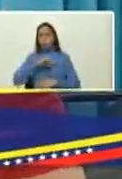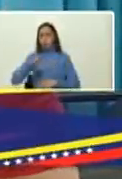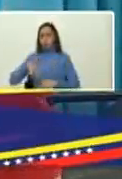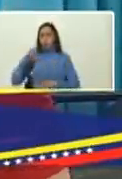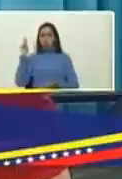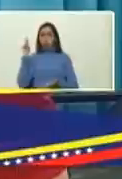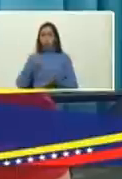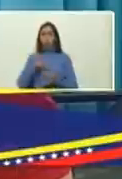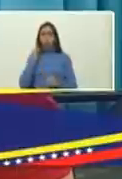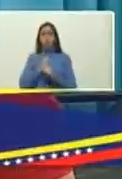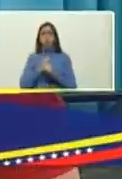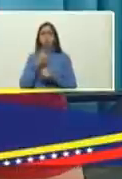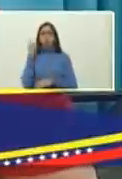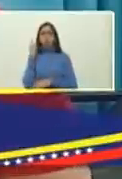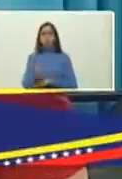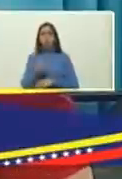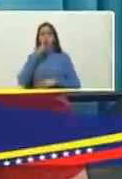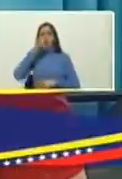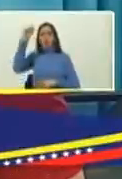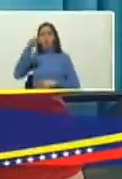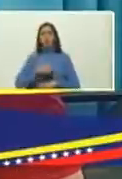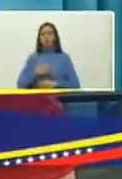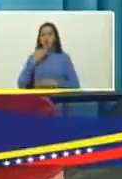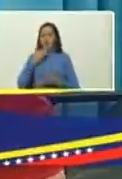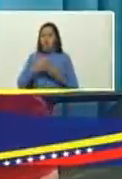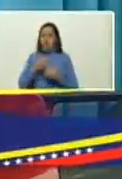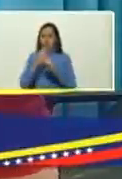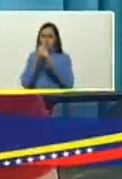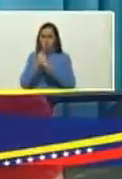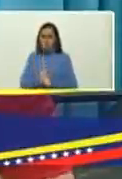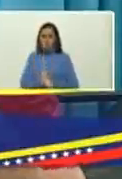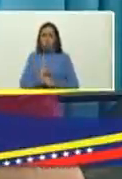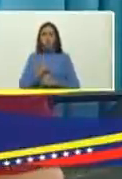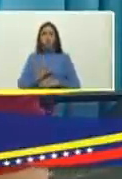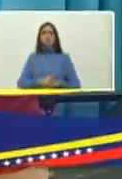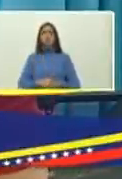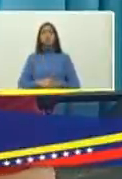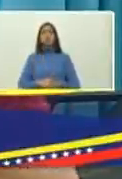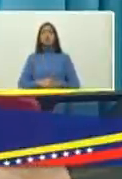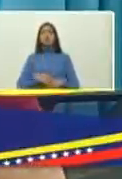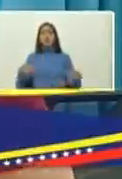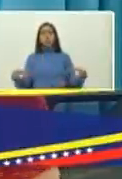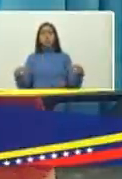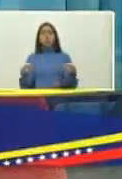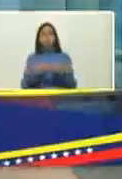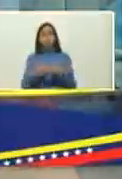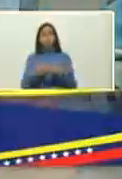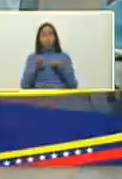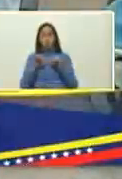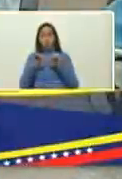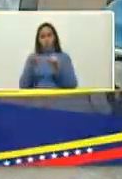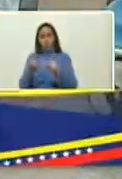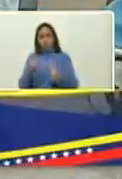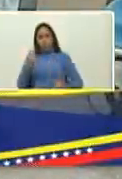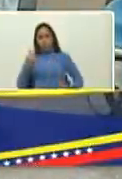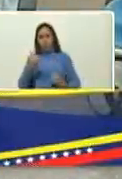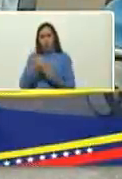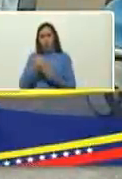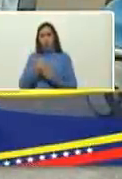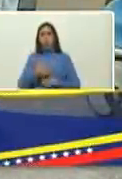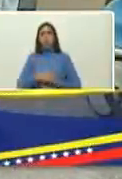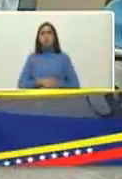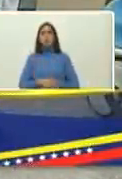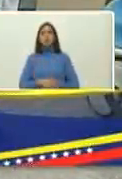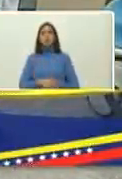cumpliendo su orden presidente gracias por la confianza una vez más y aquí está un equipo que no lo defraudará ni a usted ni al pueblo de